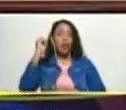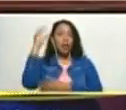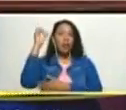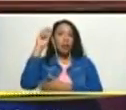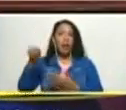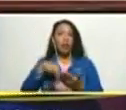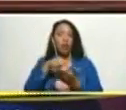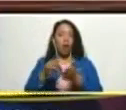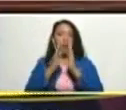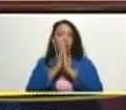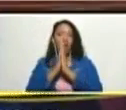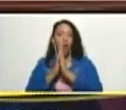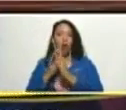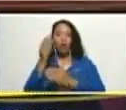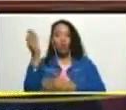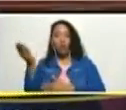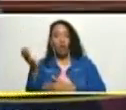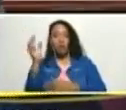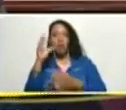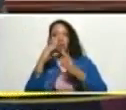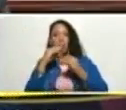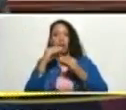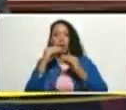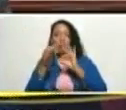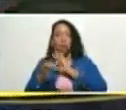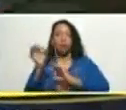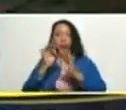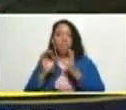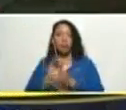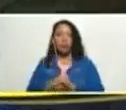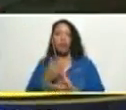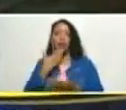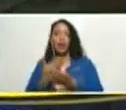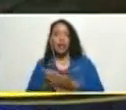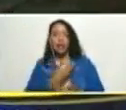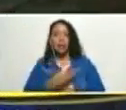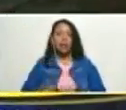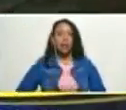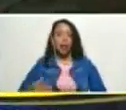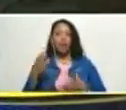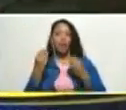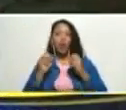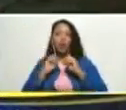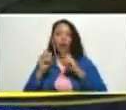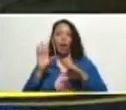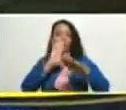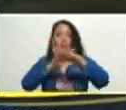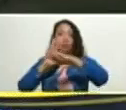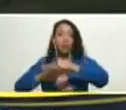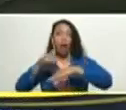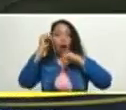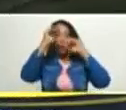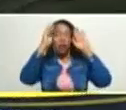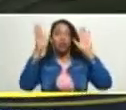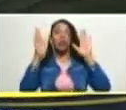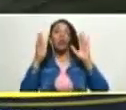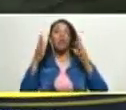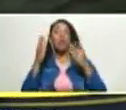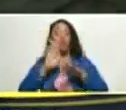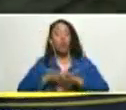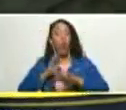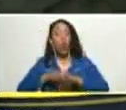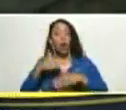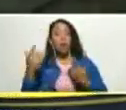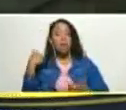favor tiene la palabra gracias presidente es muy oportuno el llamado de atención que usted está haciendo puesto que mañana